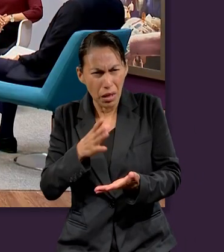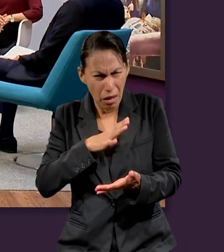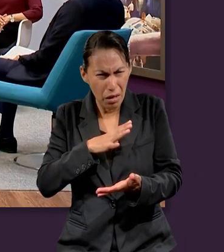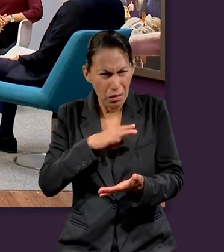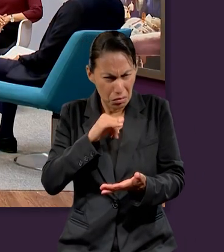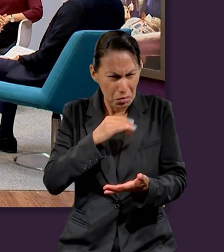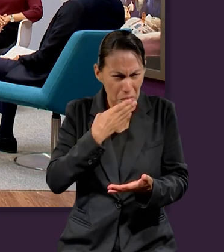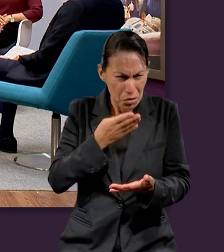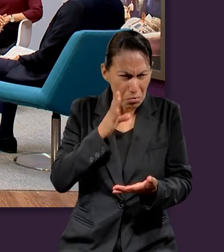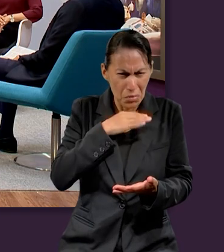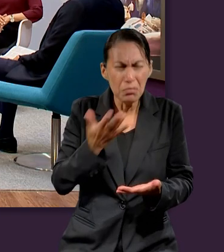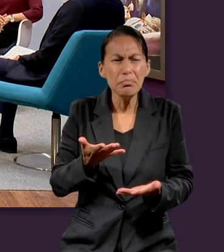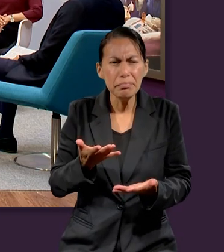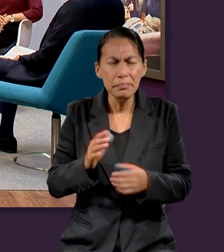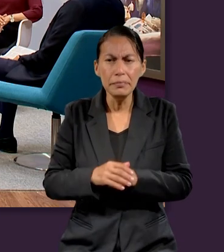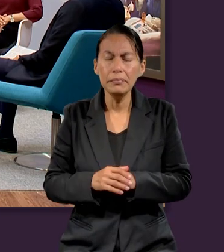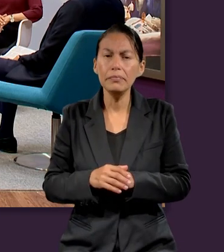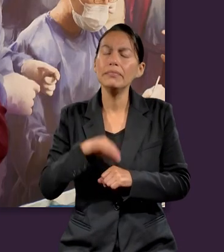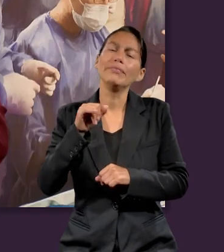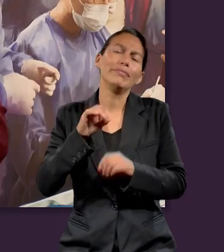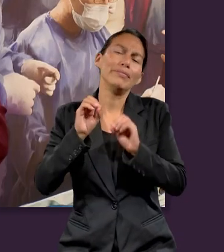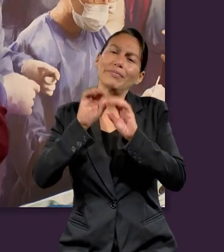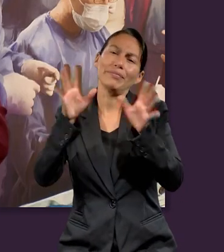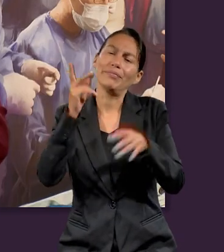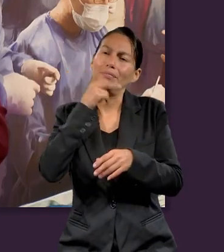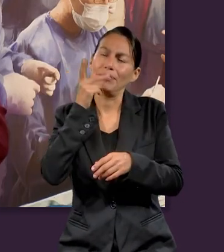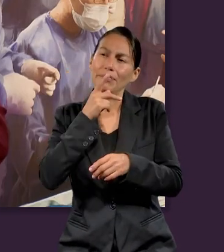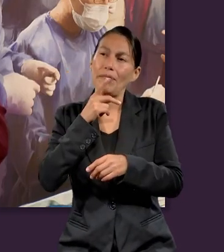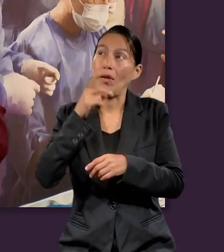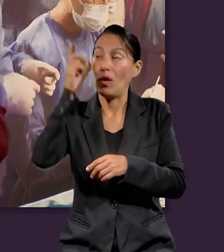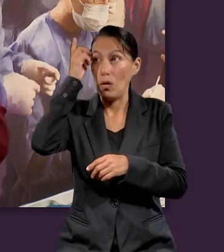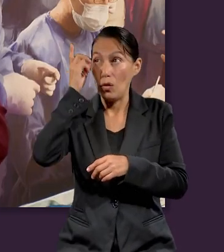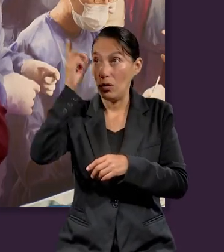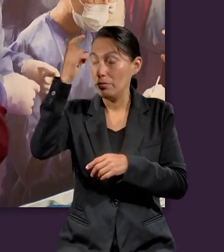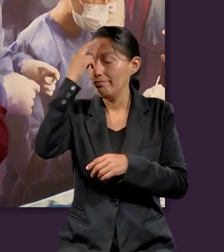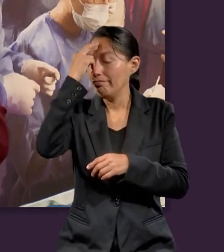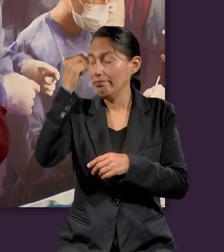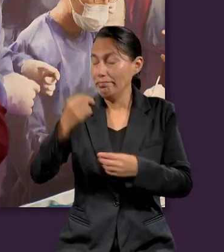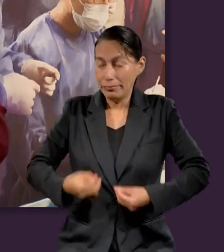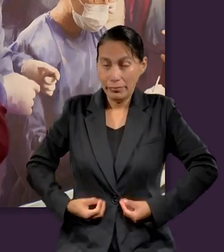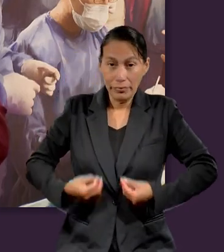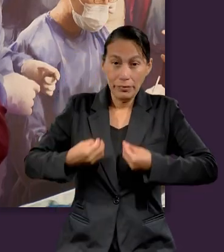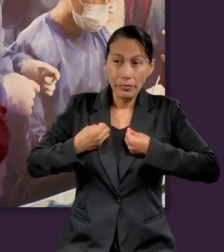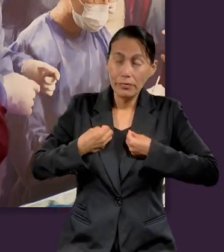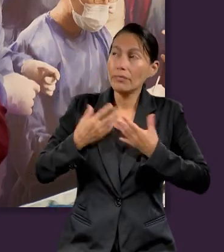Por supuesto que sí, Pastor. Es la razón de nuestro vivir. El motivo para poder